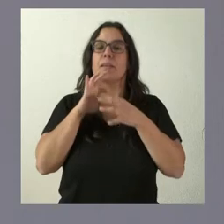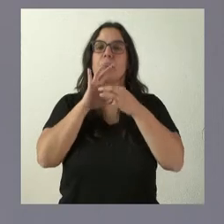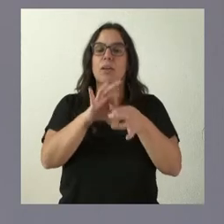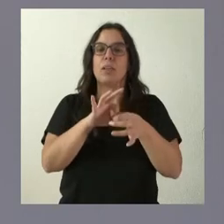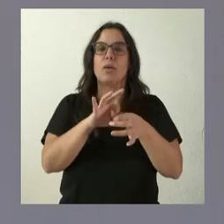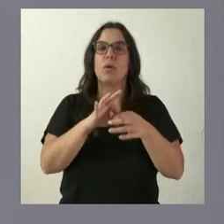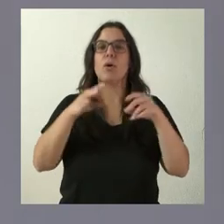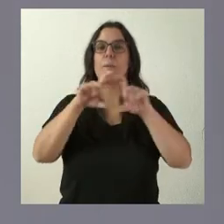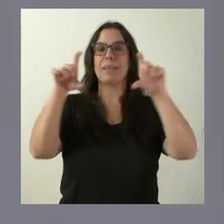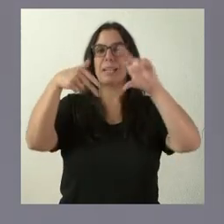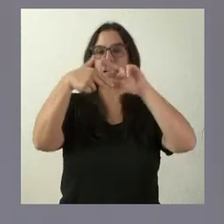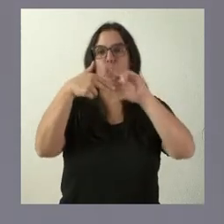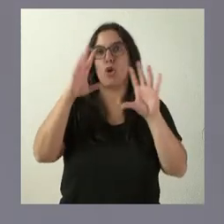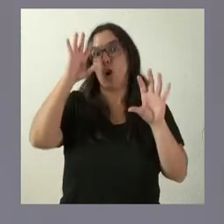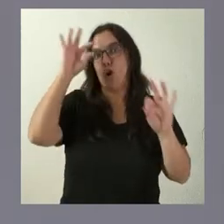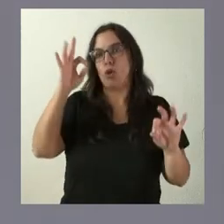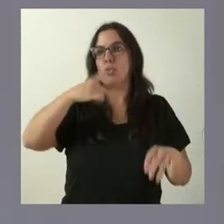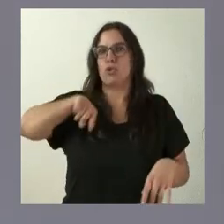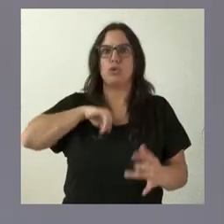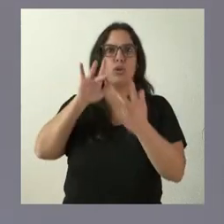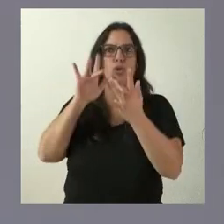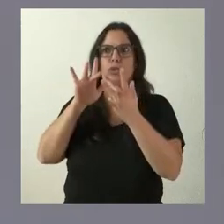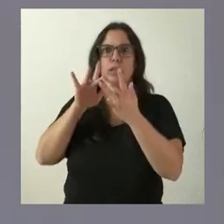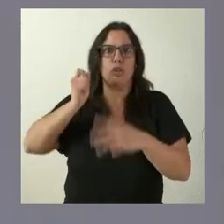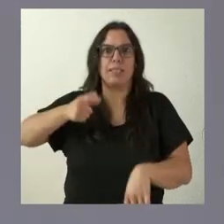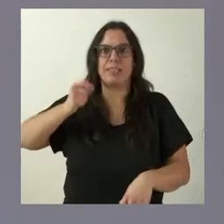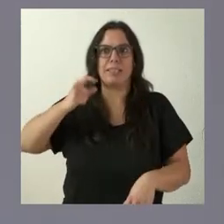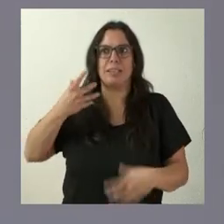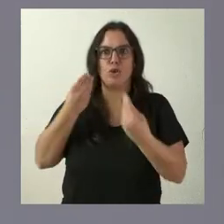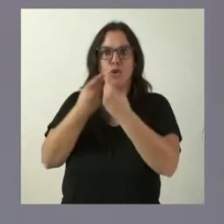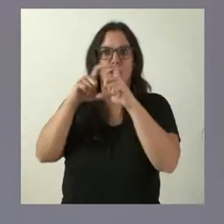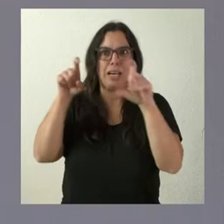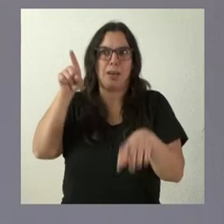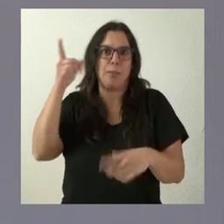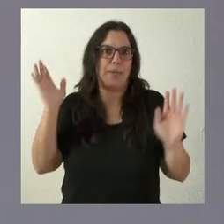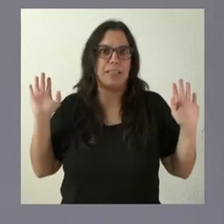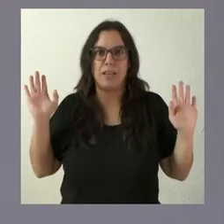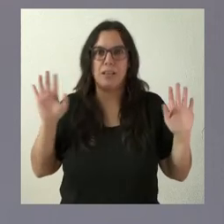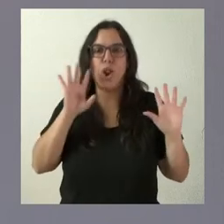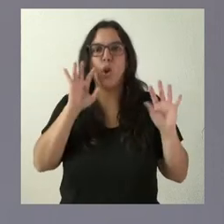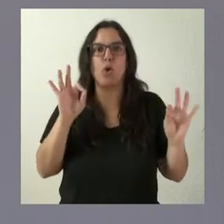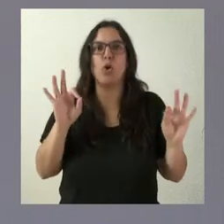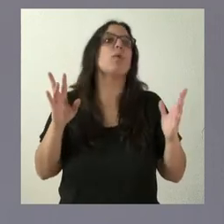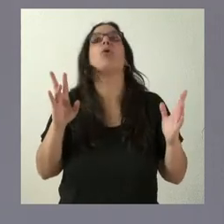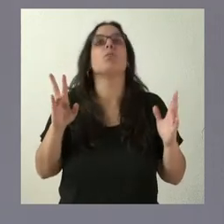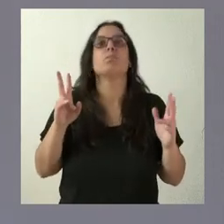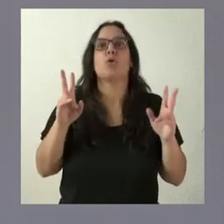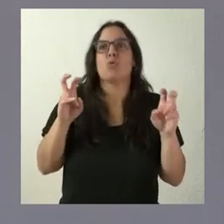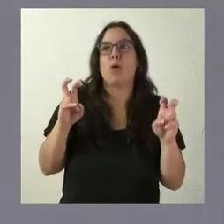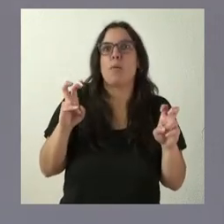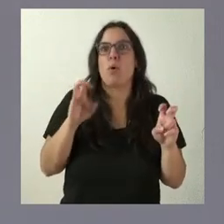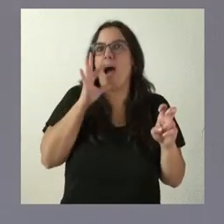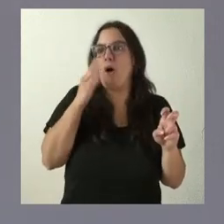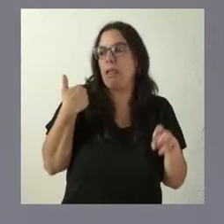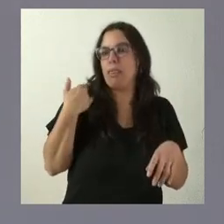Renault. Naturalmente que estamos en contacto permanente con la empresa. Esto no es algo de estos días, sino de siempre.